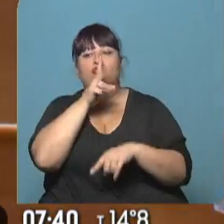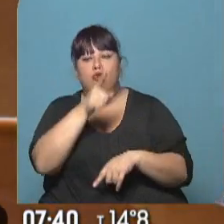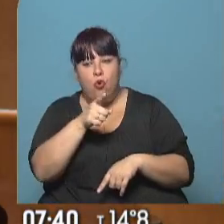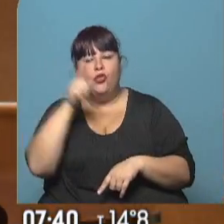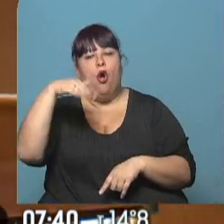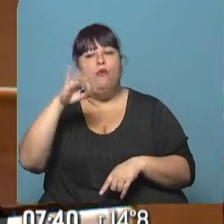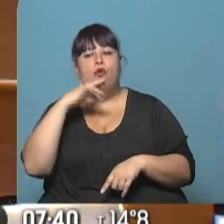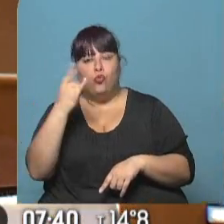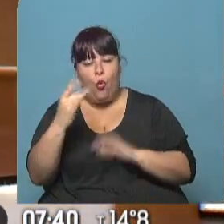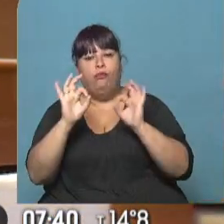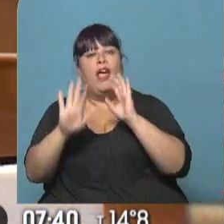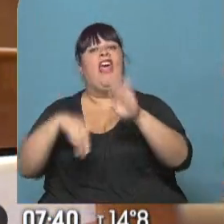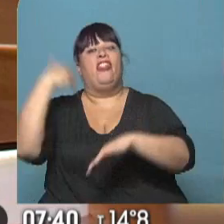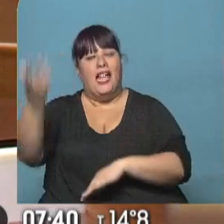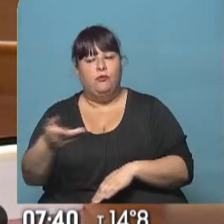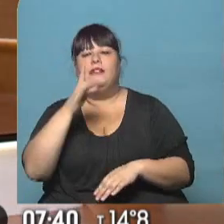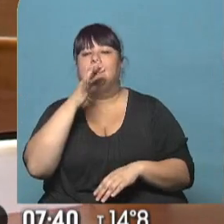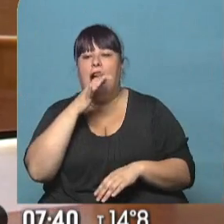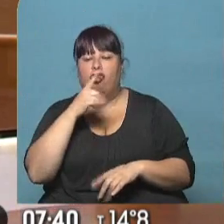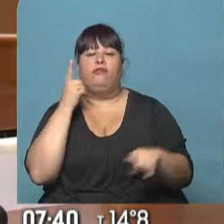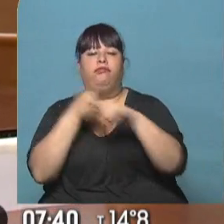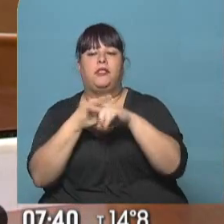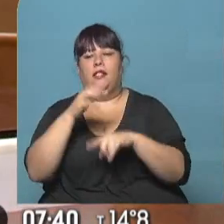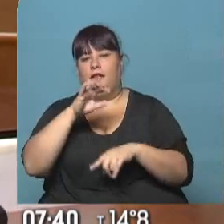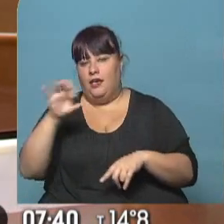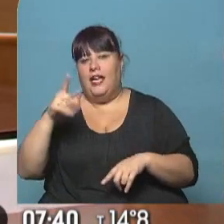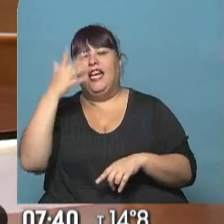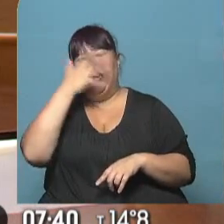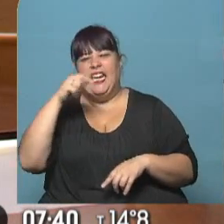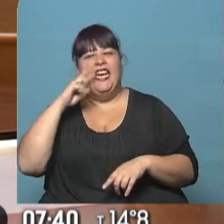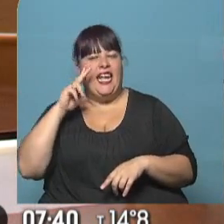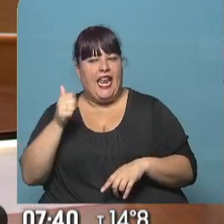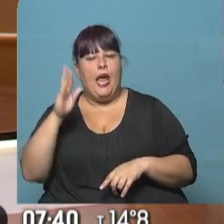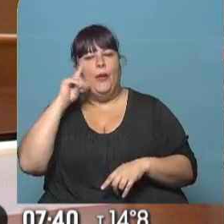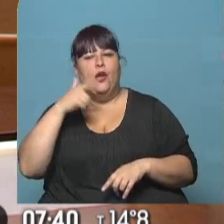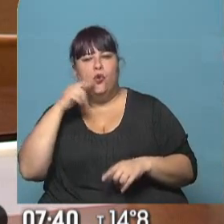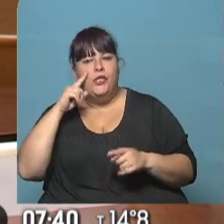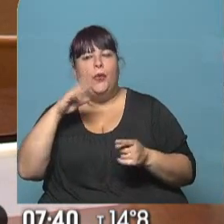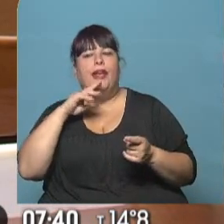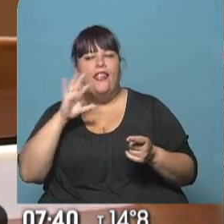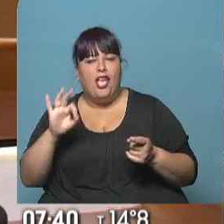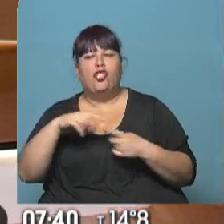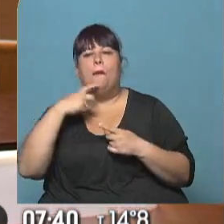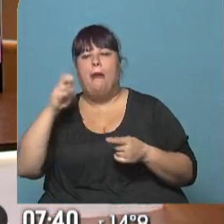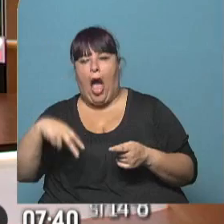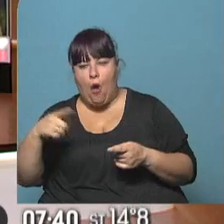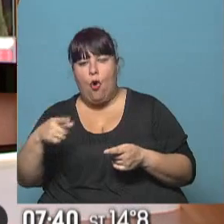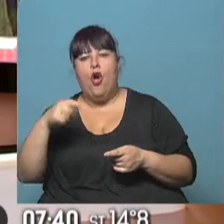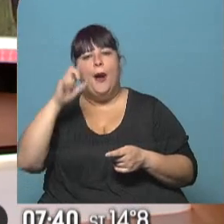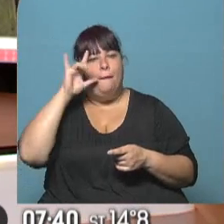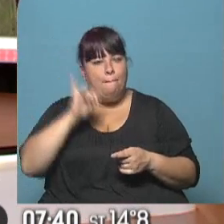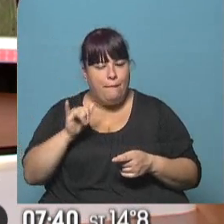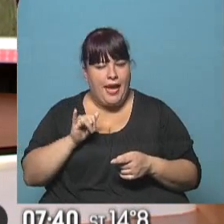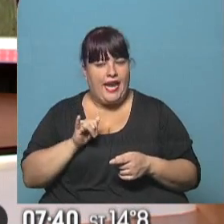en Moscú. Posteriormente, el 14 se enfrentará en Krasnodar a Nigeria. Fernando Berucci, Darío Benedetto, además de Cristian Pavón, Enzo